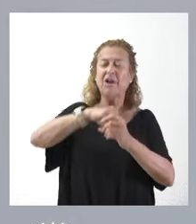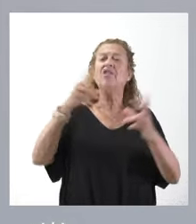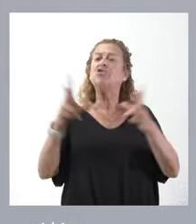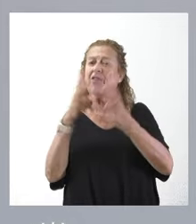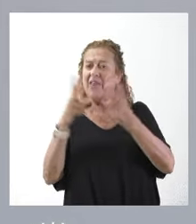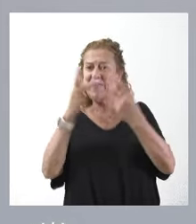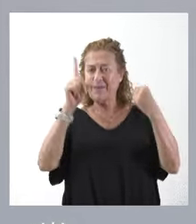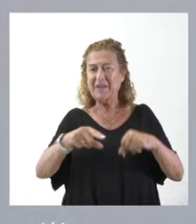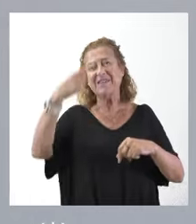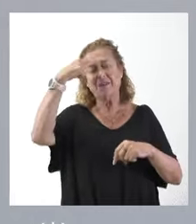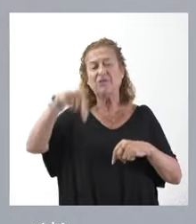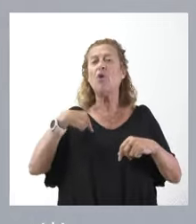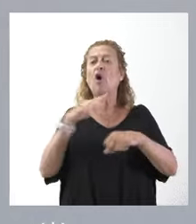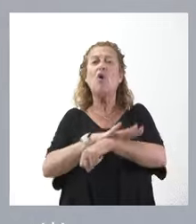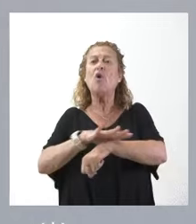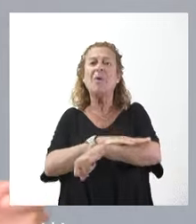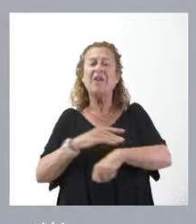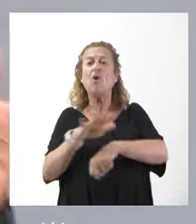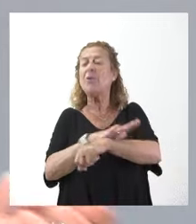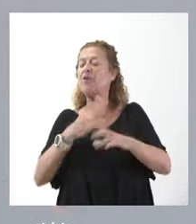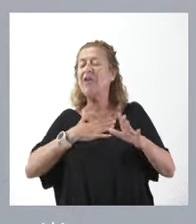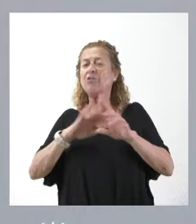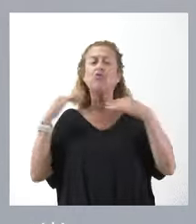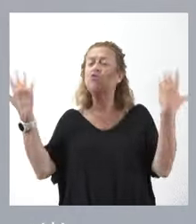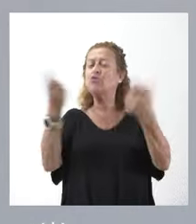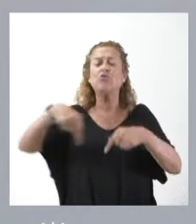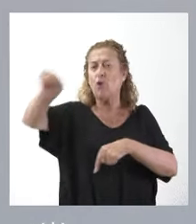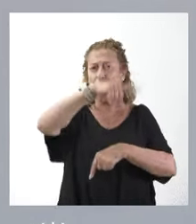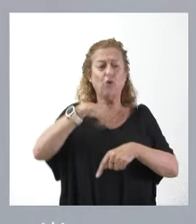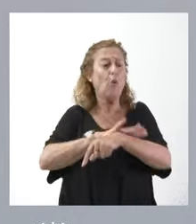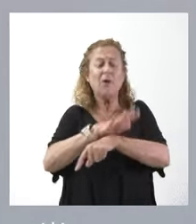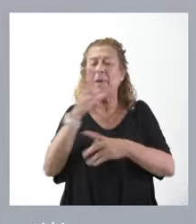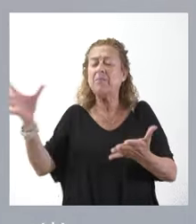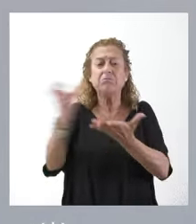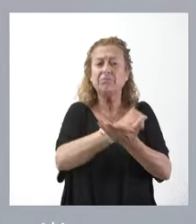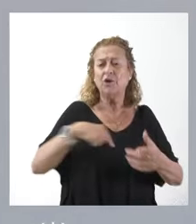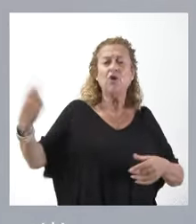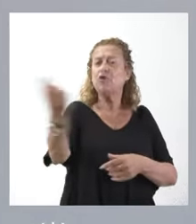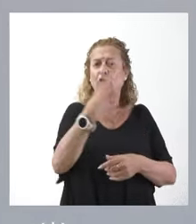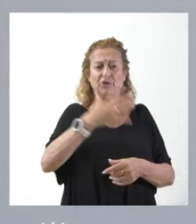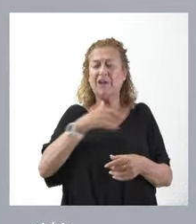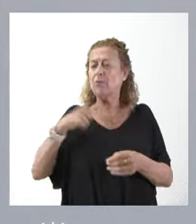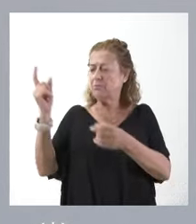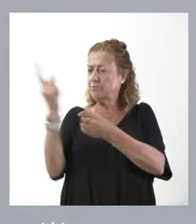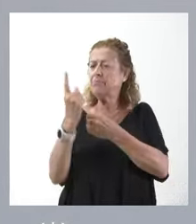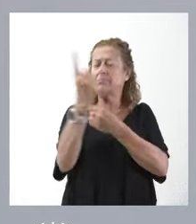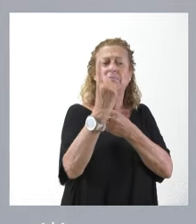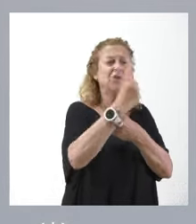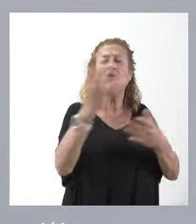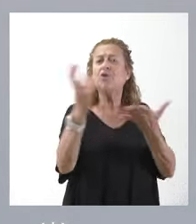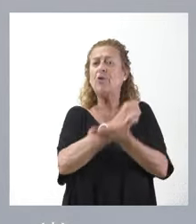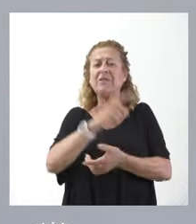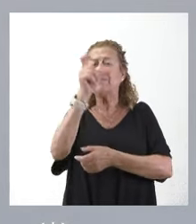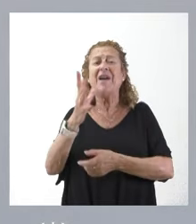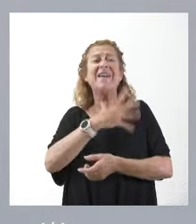que este es un gobierno, que es el gobierno de todos, que gobernamos para todos. Y, por tanto, queremos contar con todo aquel que quiera aportar algo,